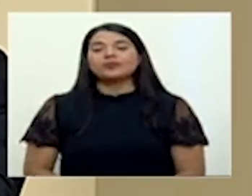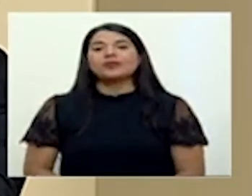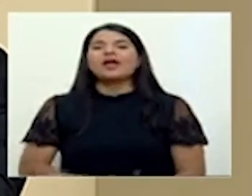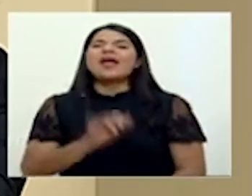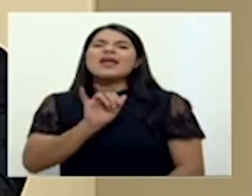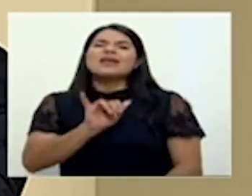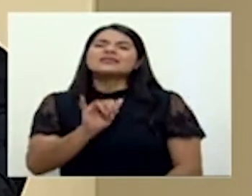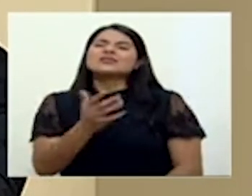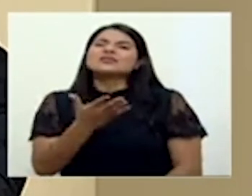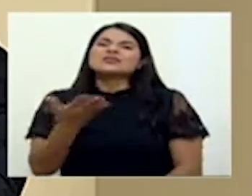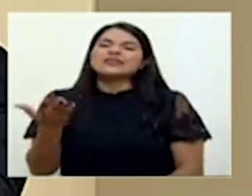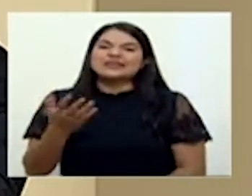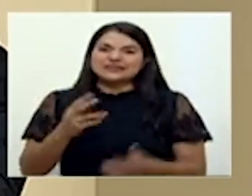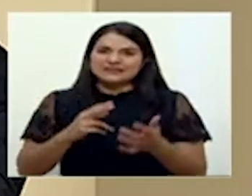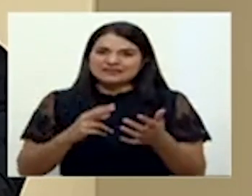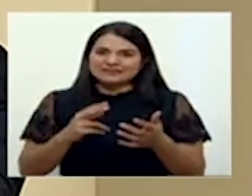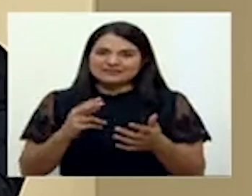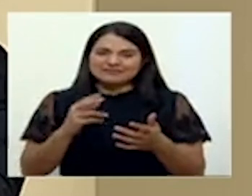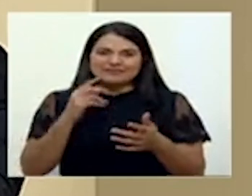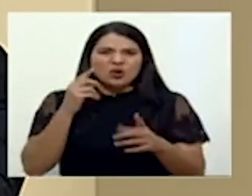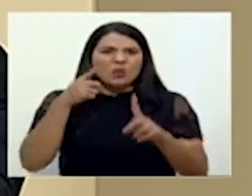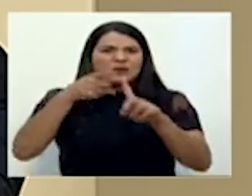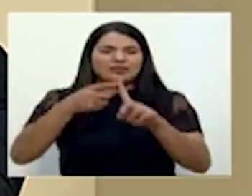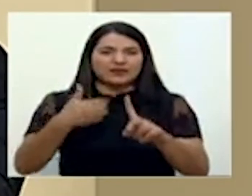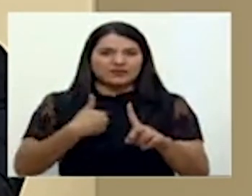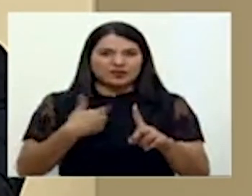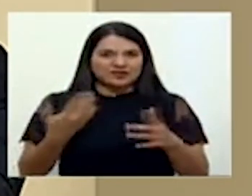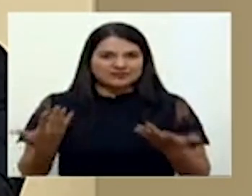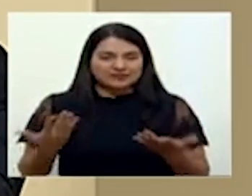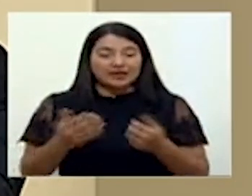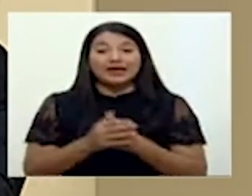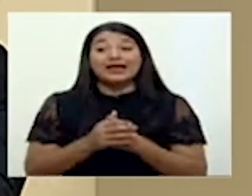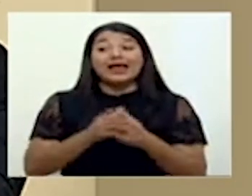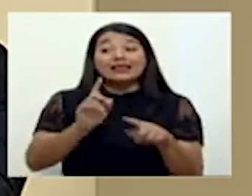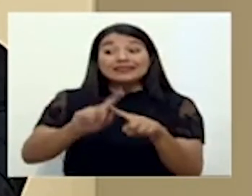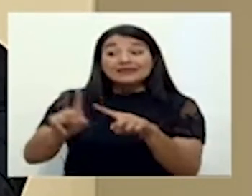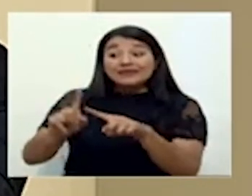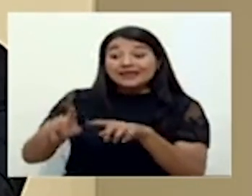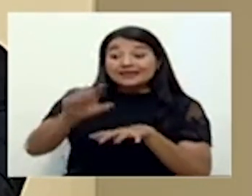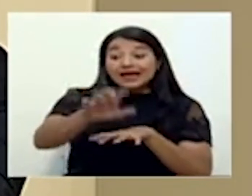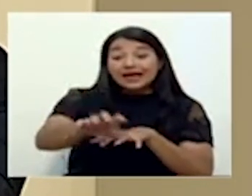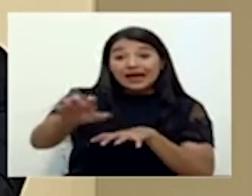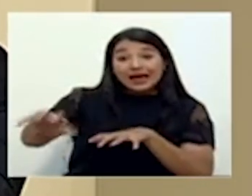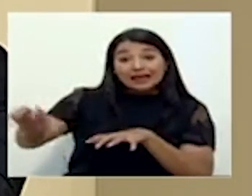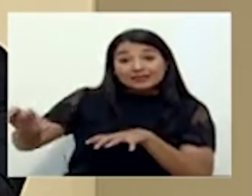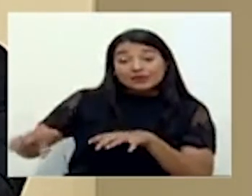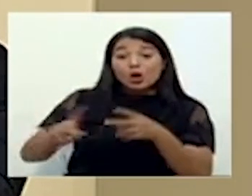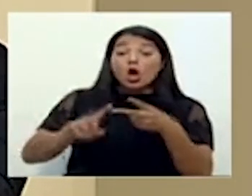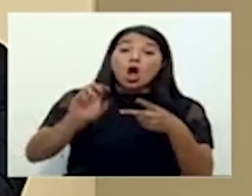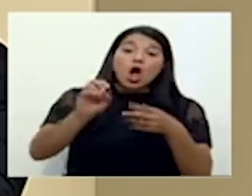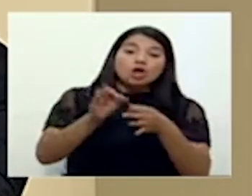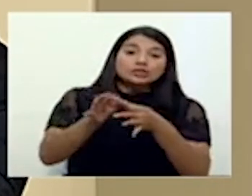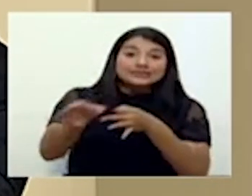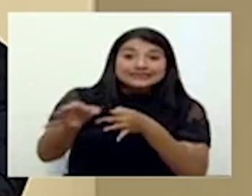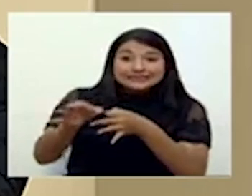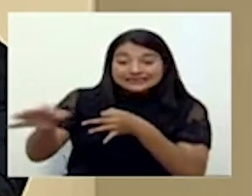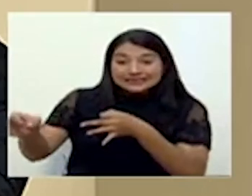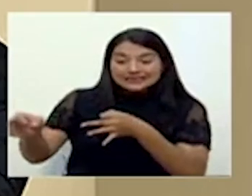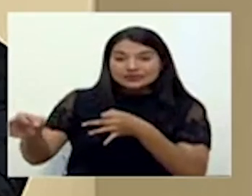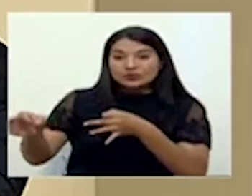lo que tiene pues es como objetivo que los diferentes territorios, cantones, distritos, que